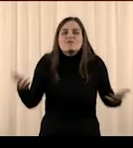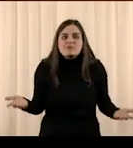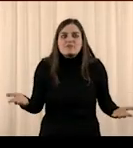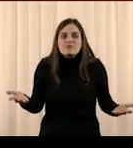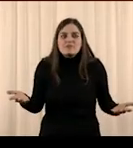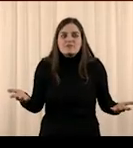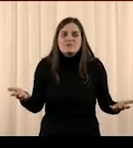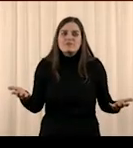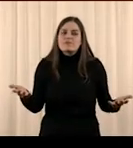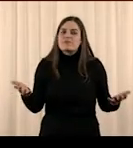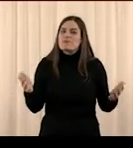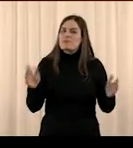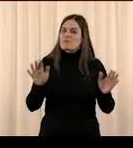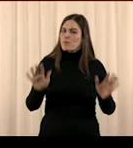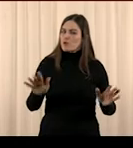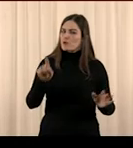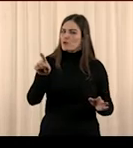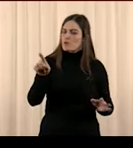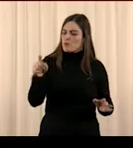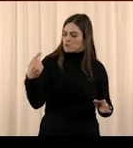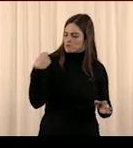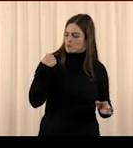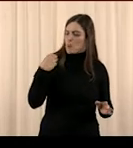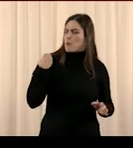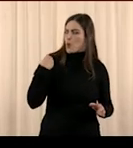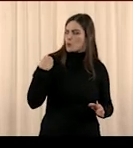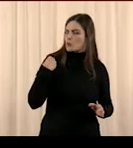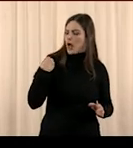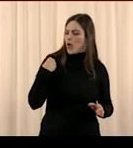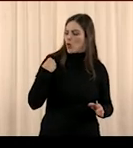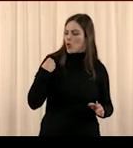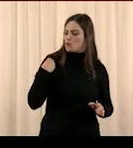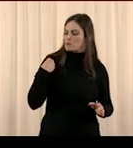Pero ¿os habéis preguntado alguna vez si esa oportunidad